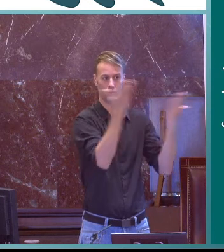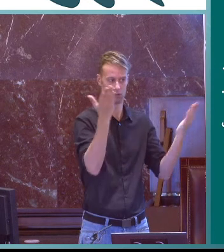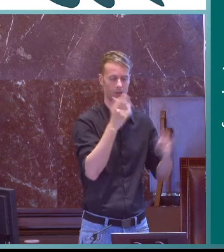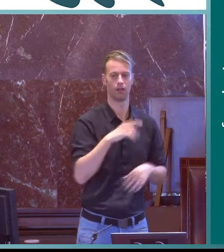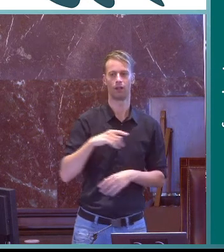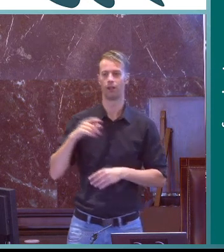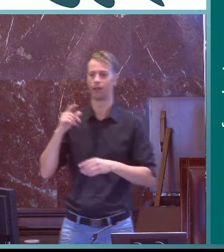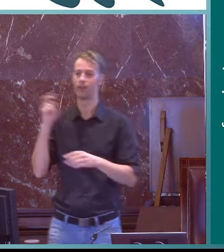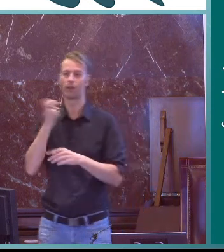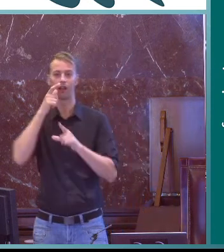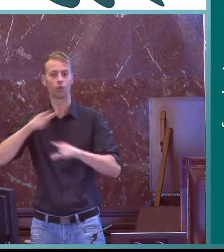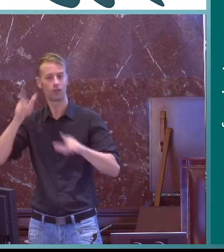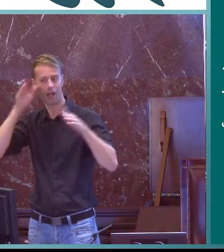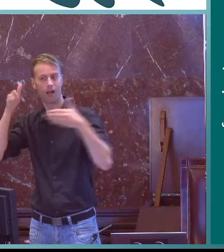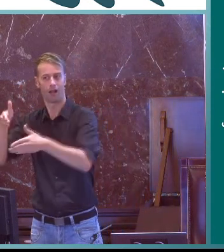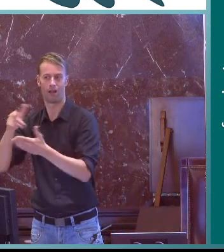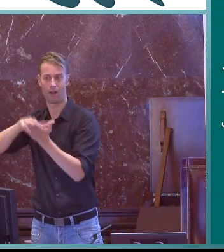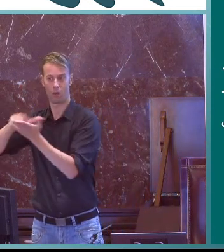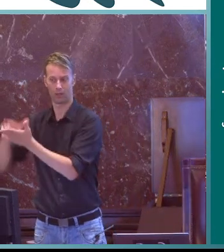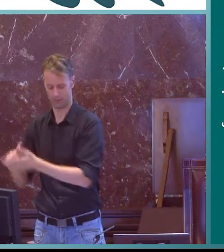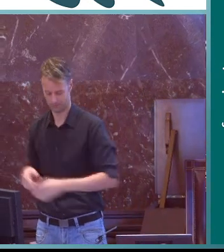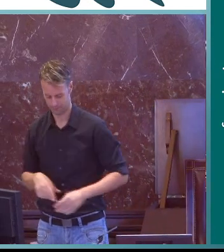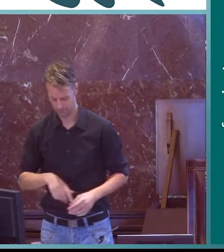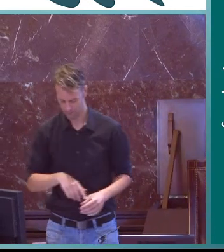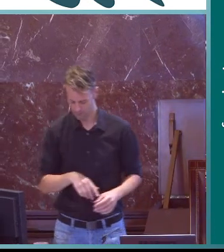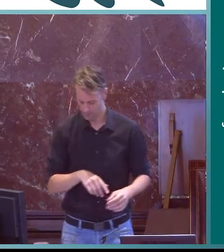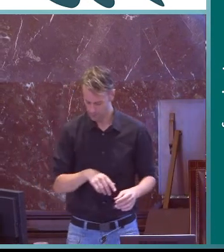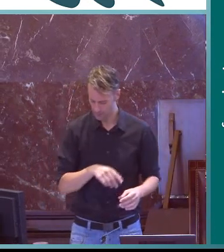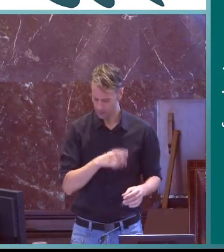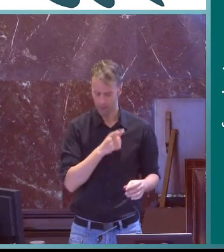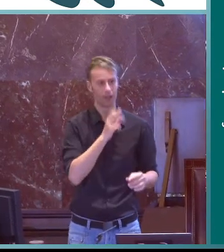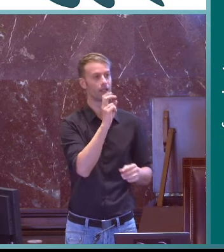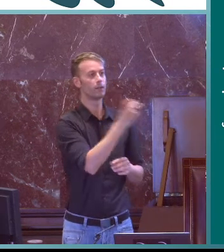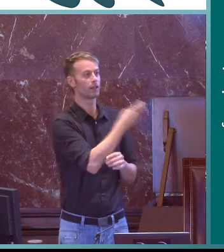estudia los seres vivos diversidad lingüística estudia las lenguas